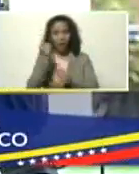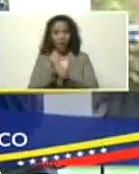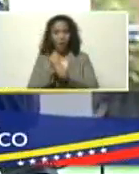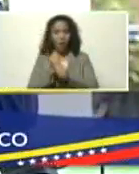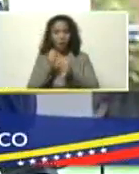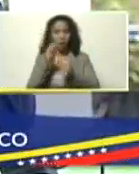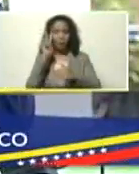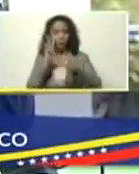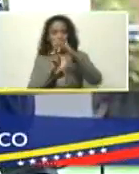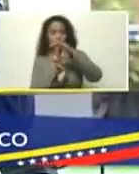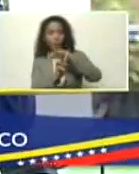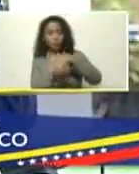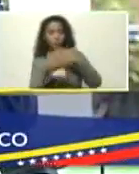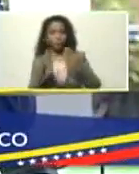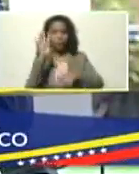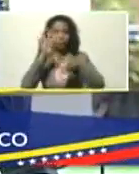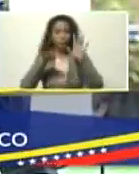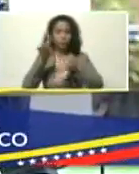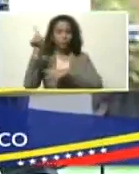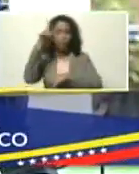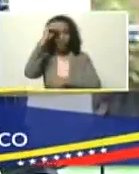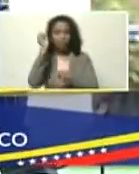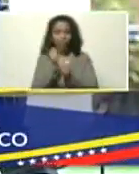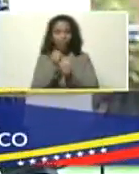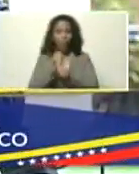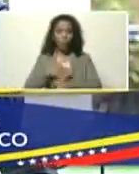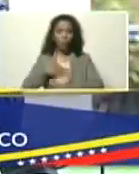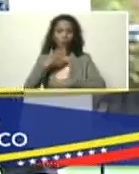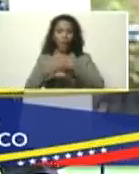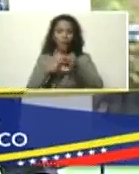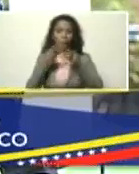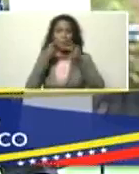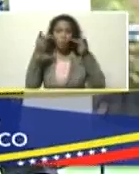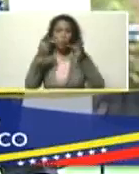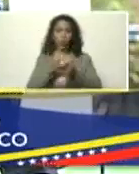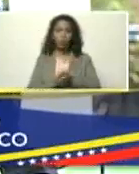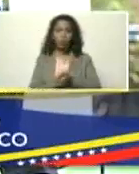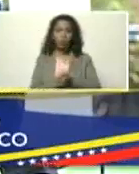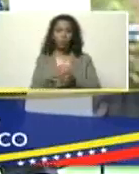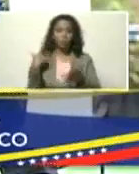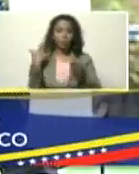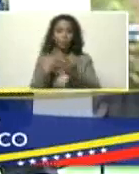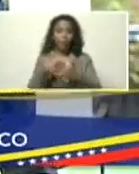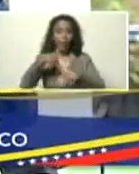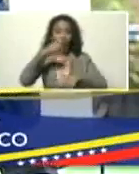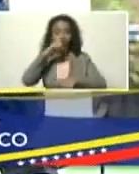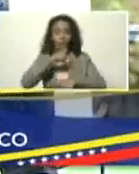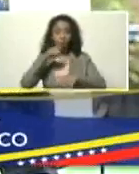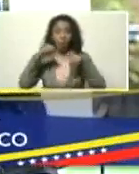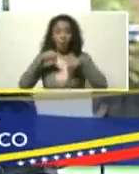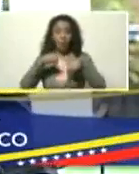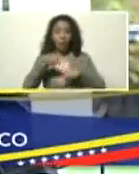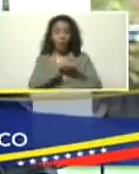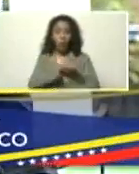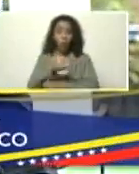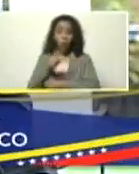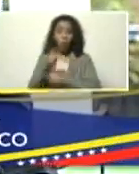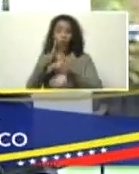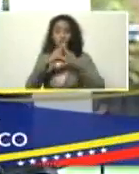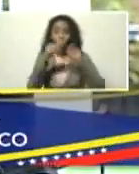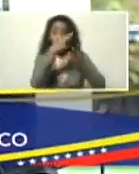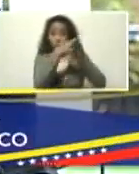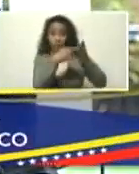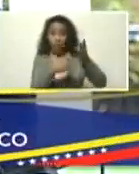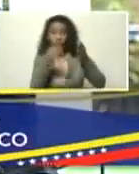proyectara que 14 de esos trabajos pueden ser publicables durante este año, a partir de este año, si cumplen con todos los requisitos